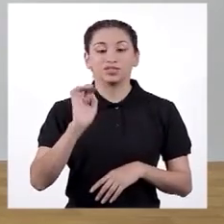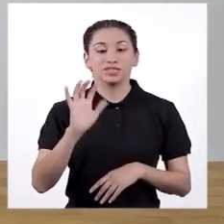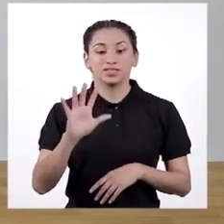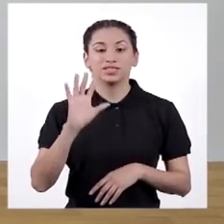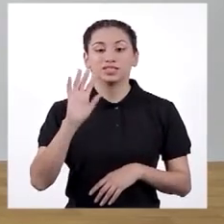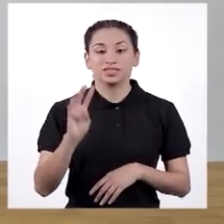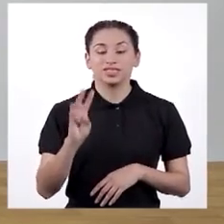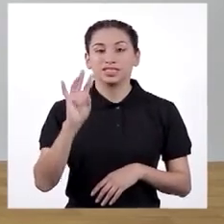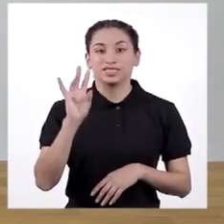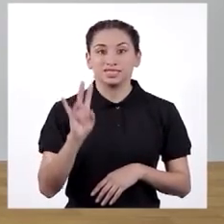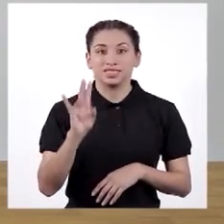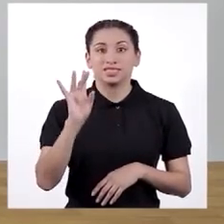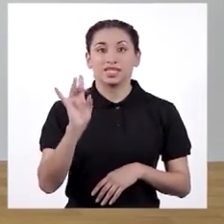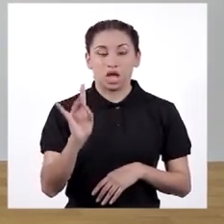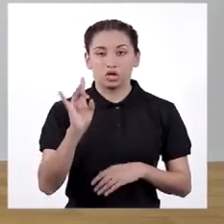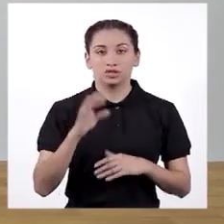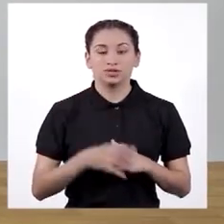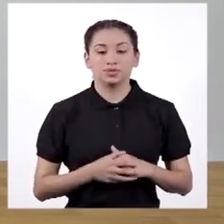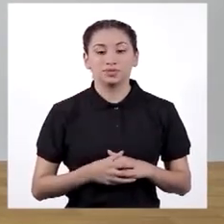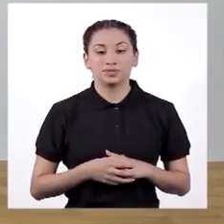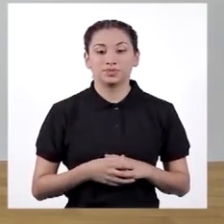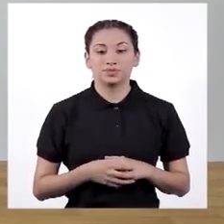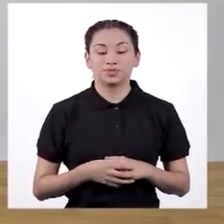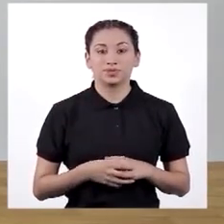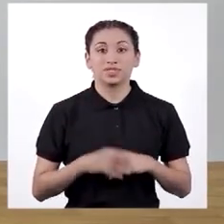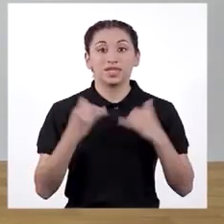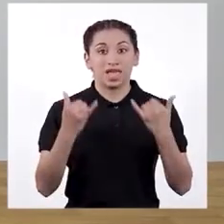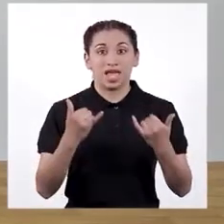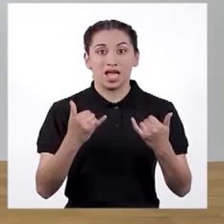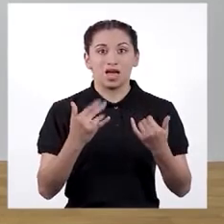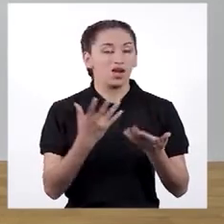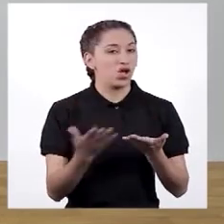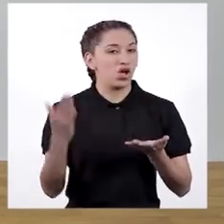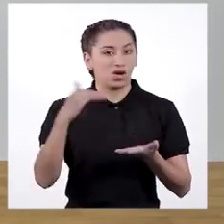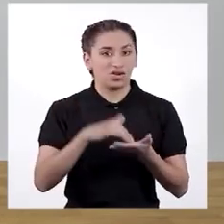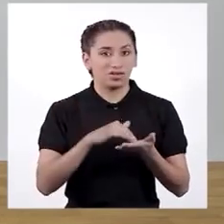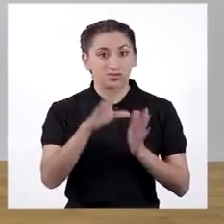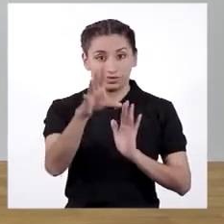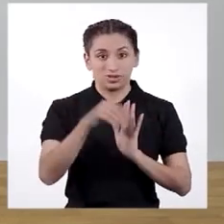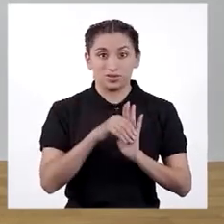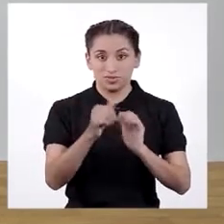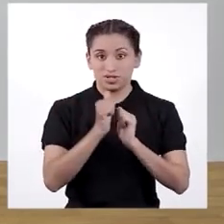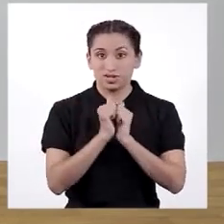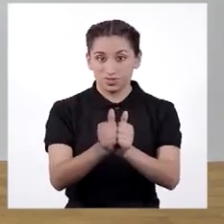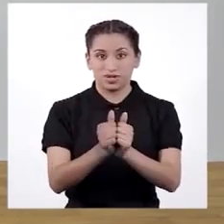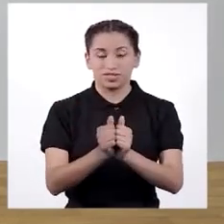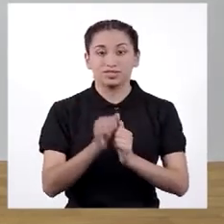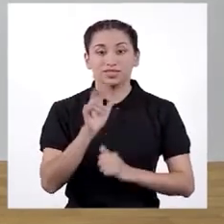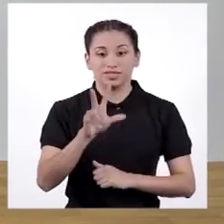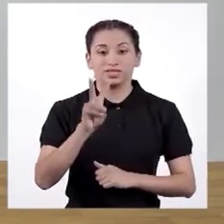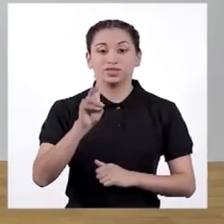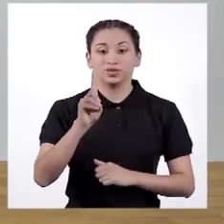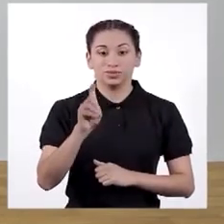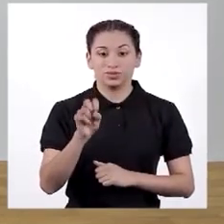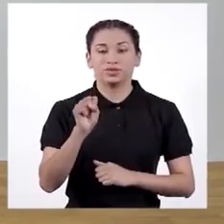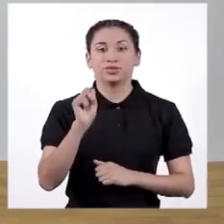2, 3, 4, 5, 6, 7, 8. Ahora lo vas a repetir conmigo. 3, 2,